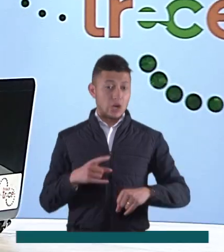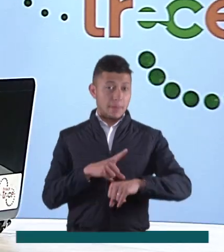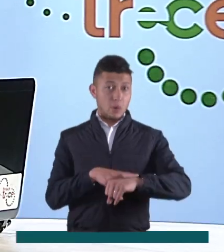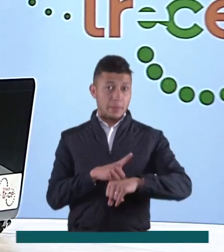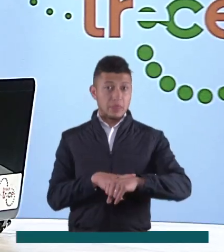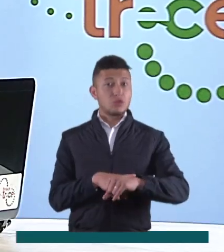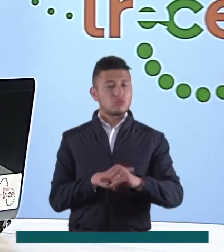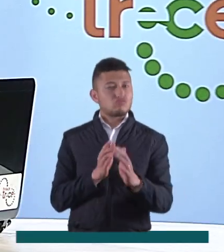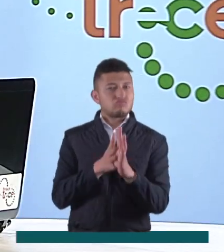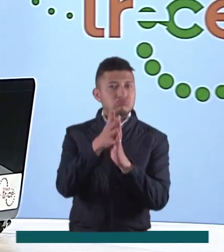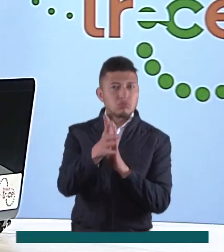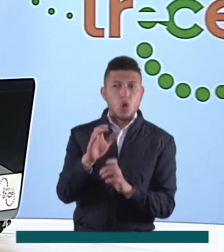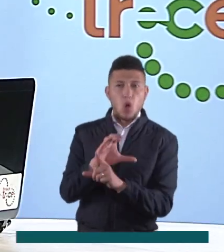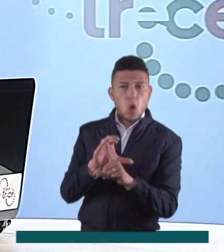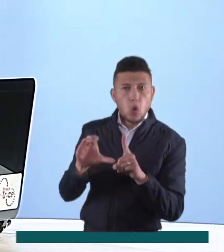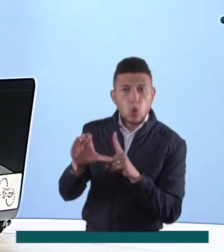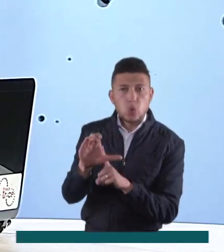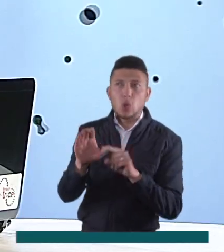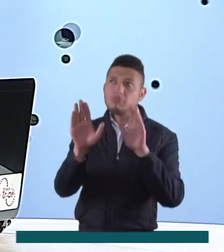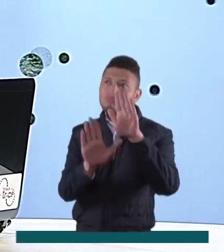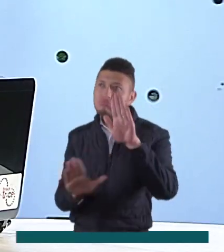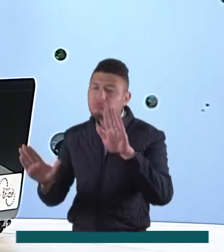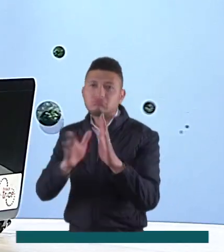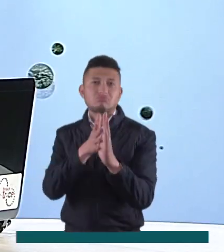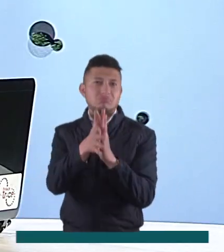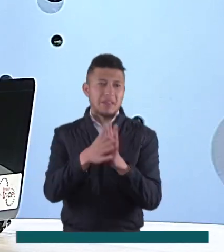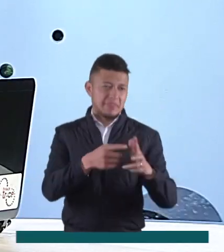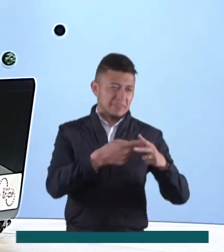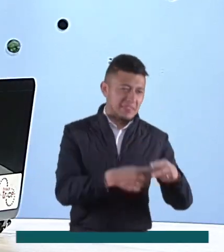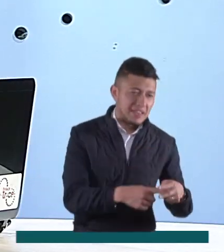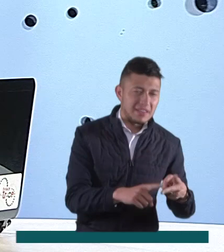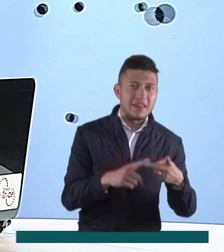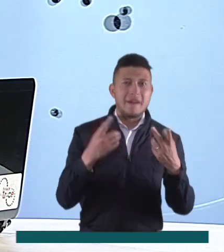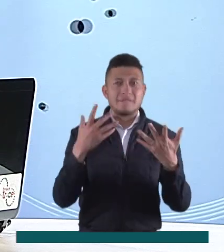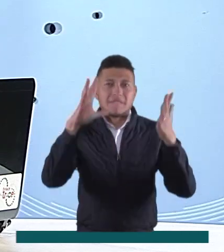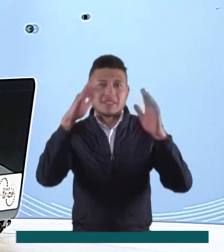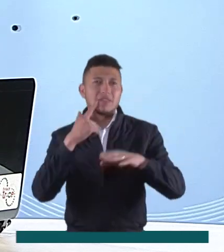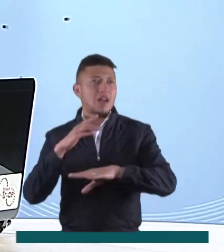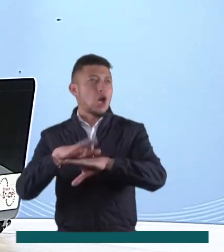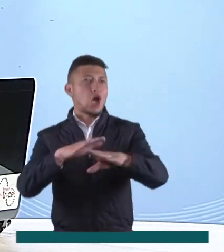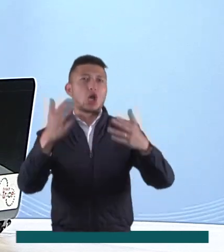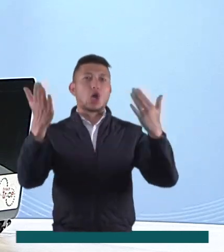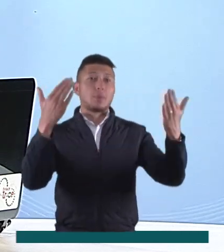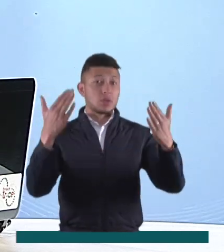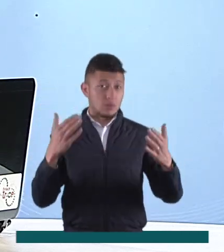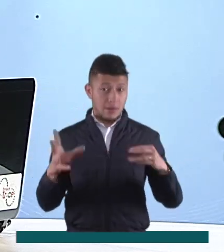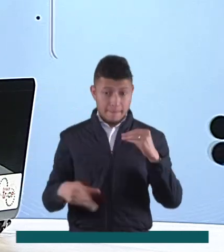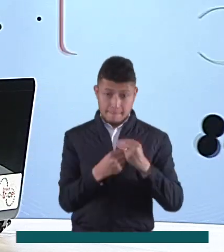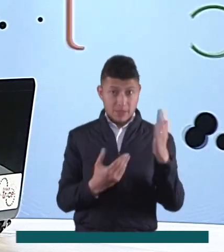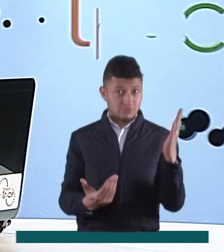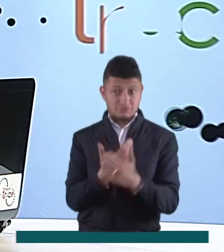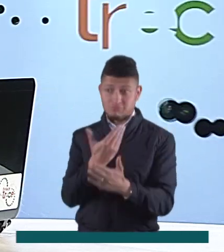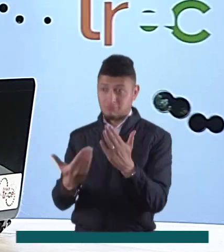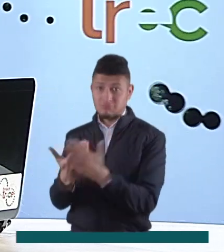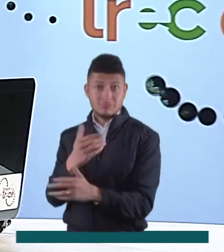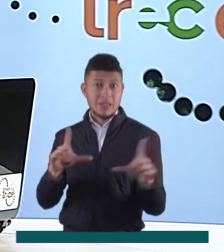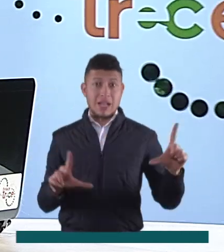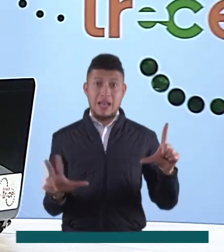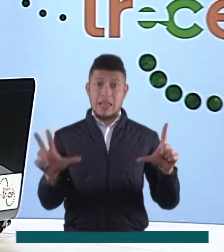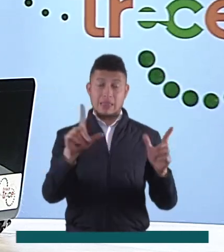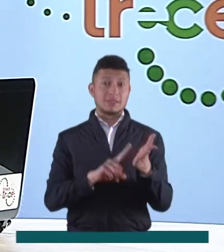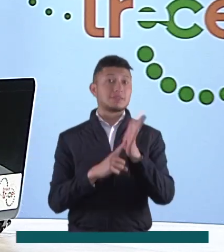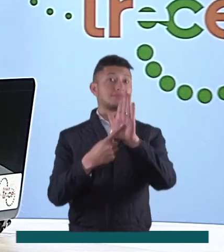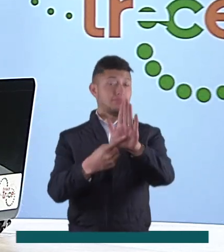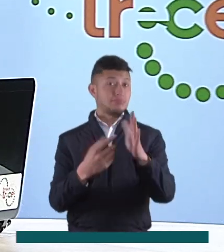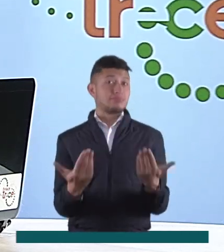Es momento de conocer la información cultural de nuestras regiones, talleres, festivales, convocatorias y por supuesto los estrenos que llegan a la